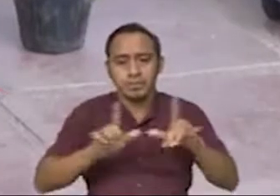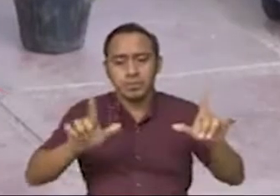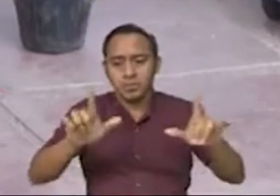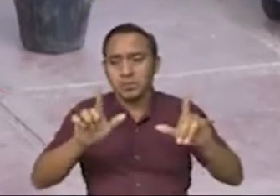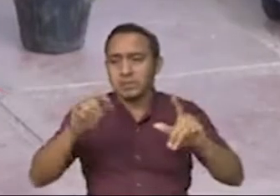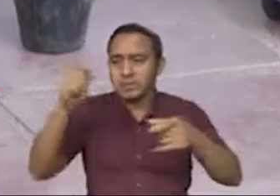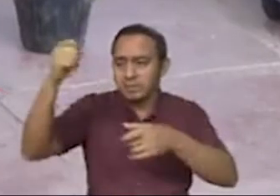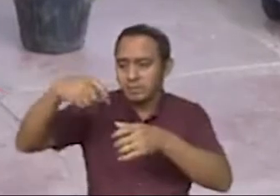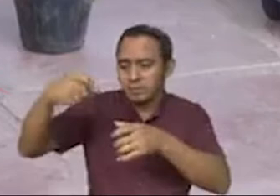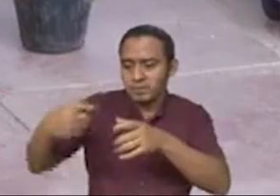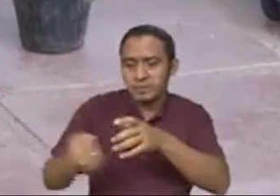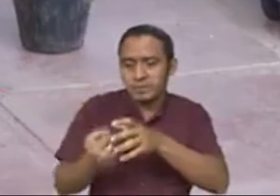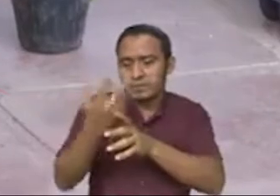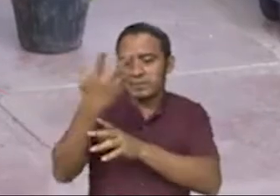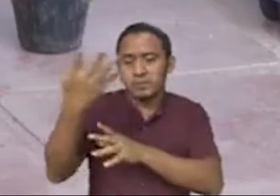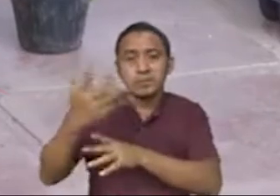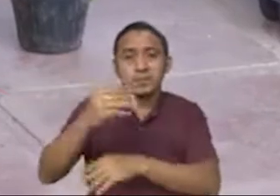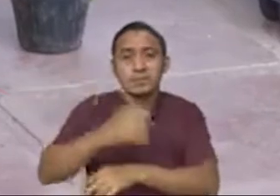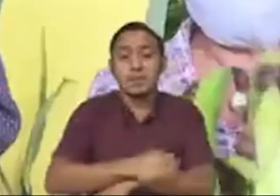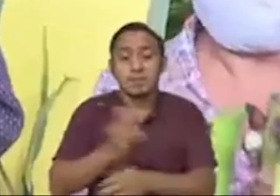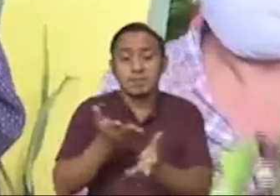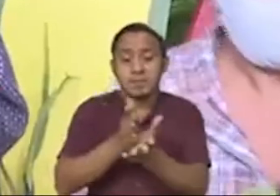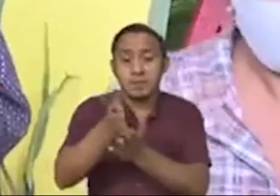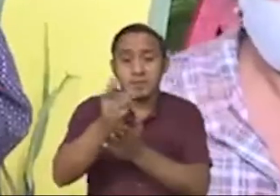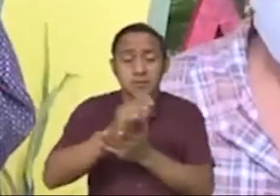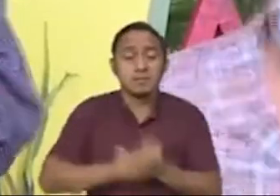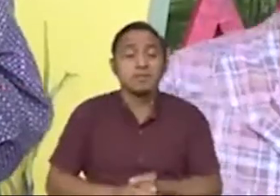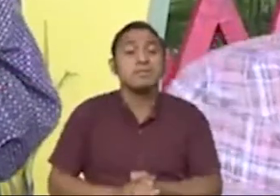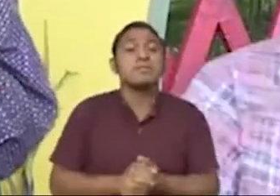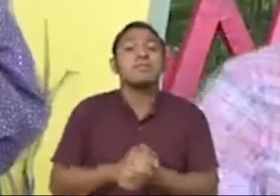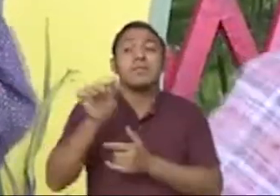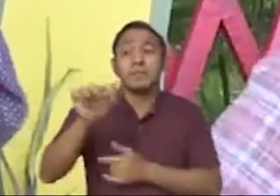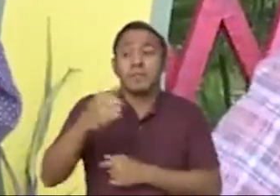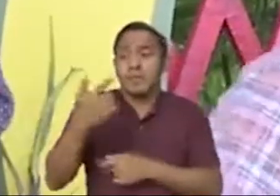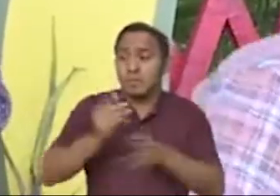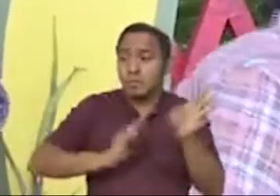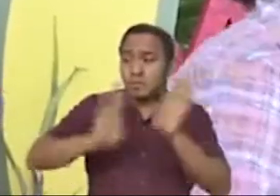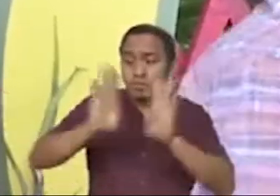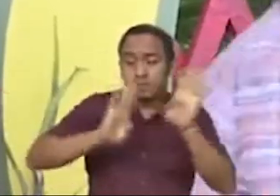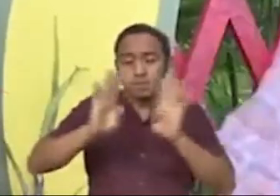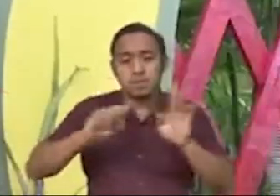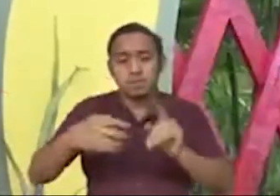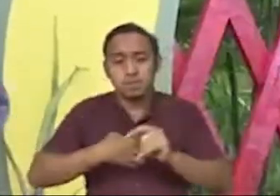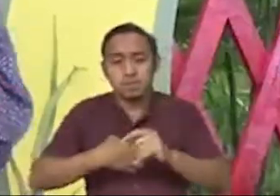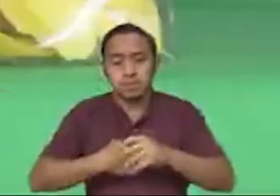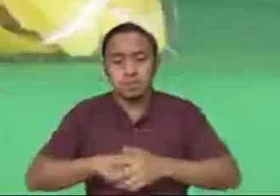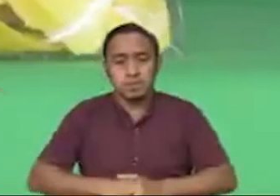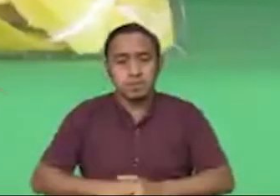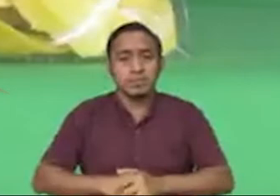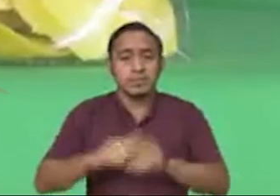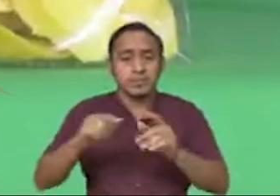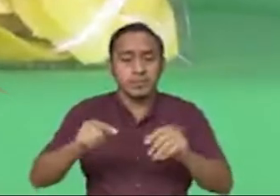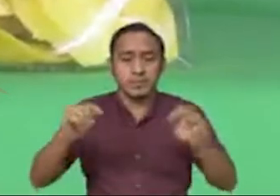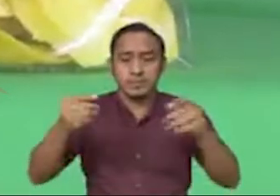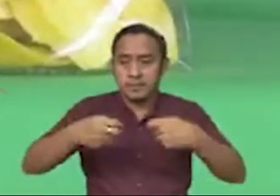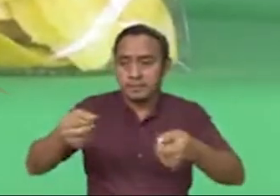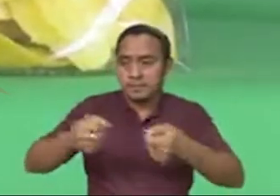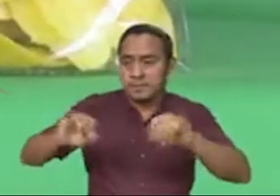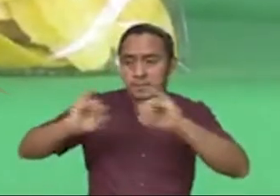cultivo de plátano y quienes están ya participando en el mercado nacional y algunos en el mercado internacional.